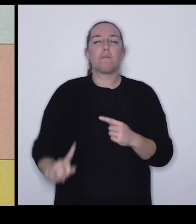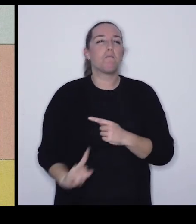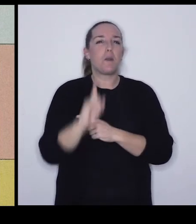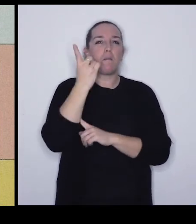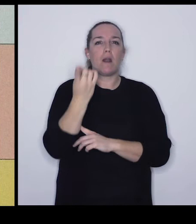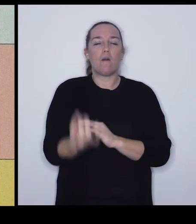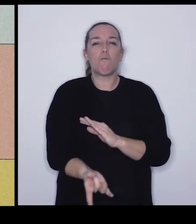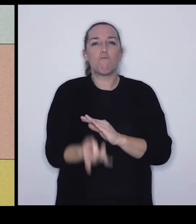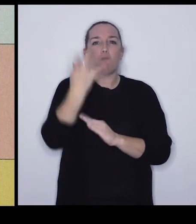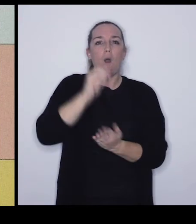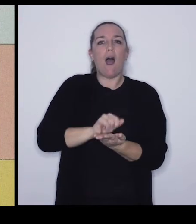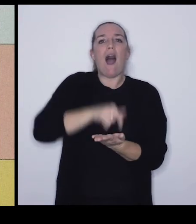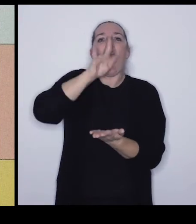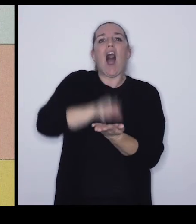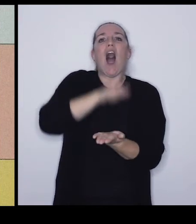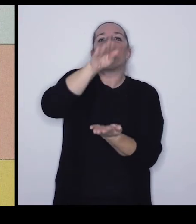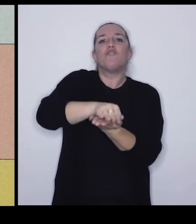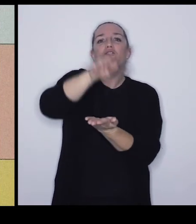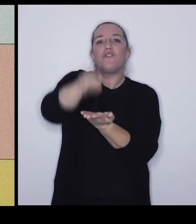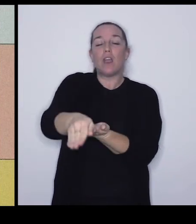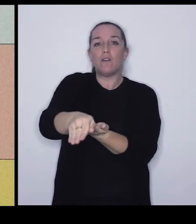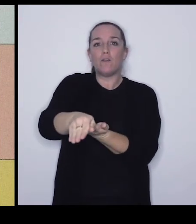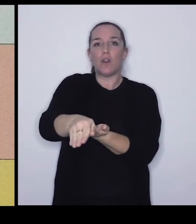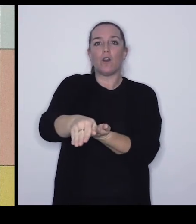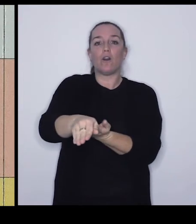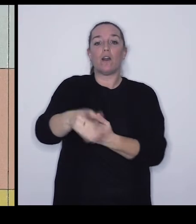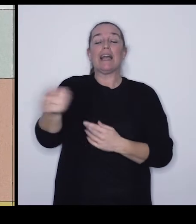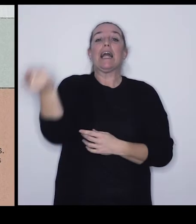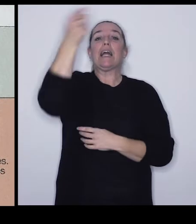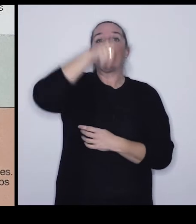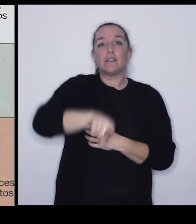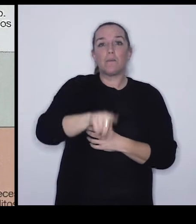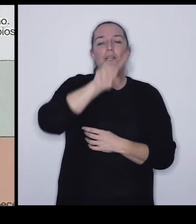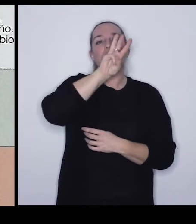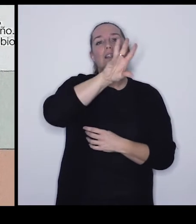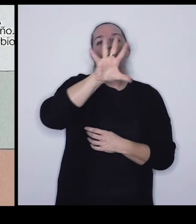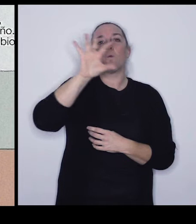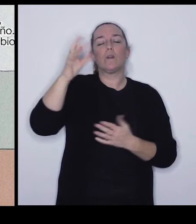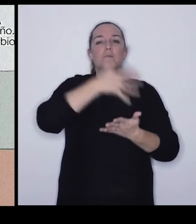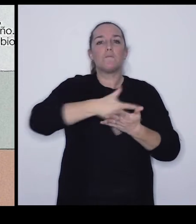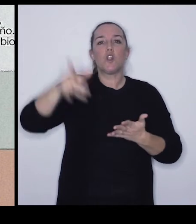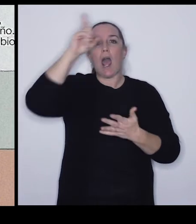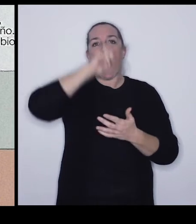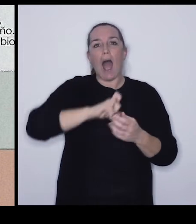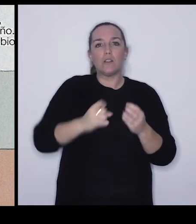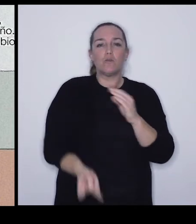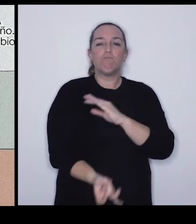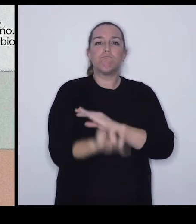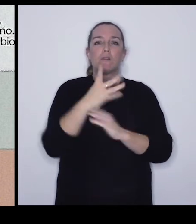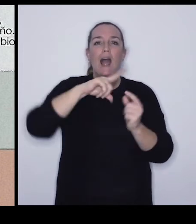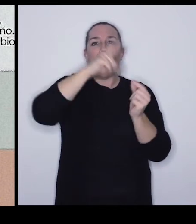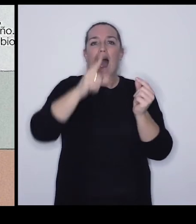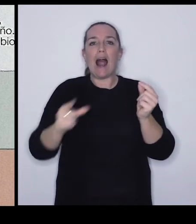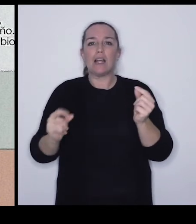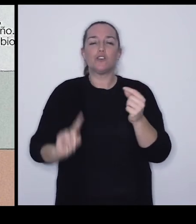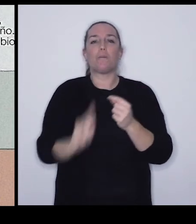de los anfibios... ...y alrededor de 350 millones de años... ...la aparición de los helechos